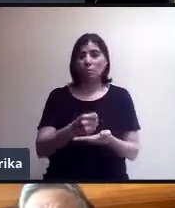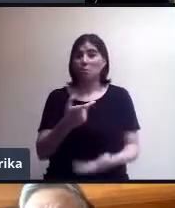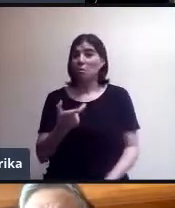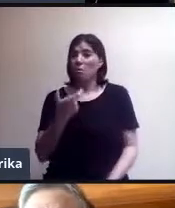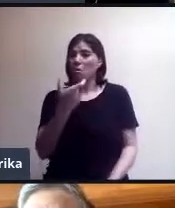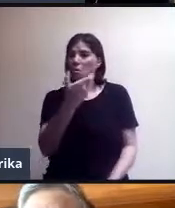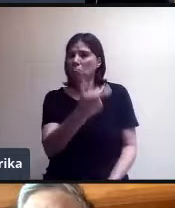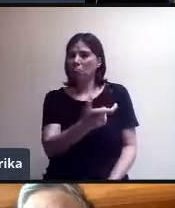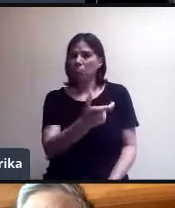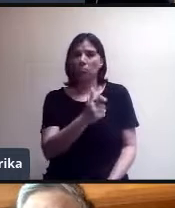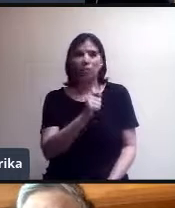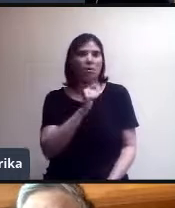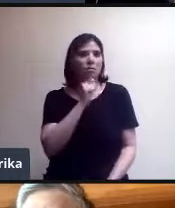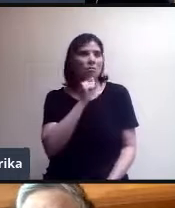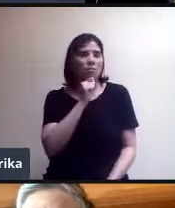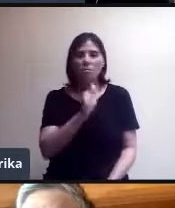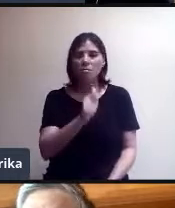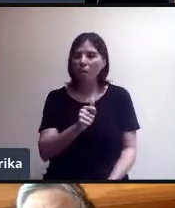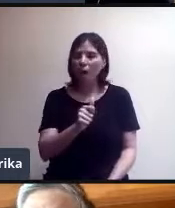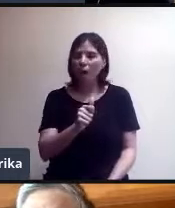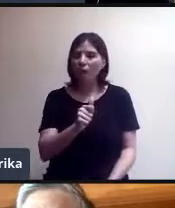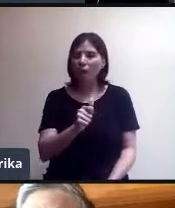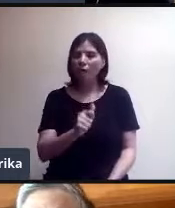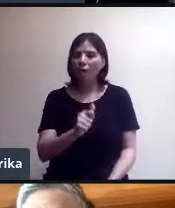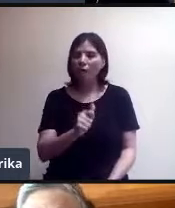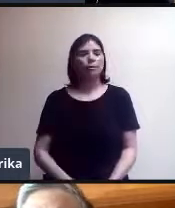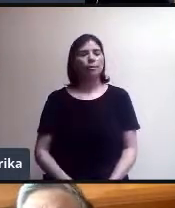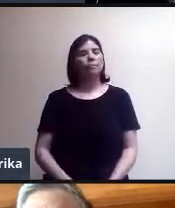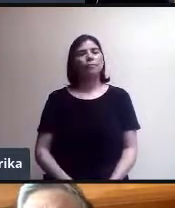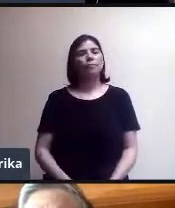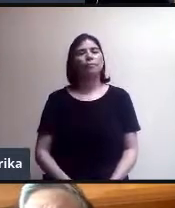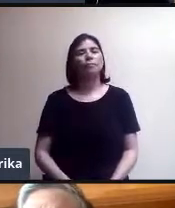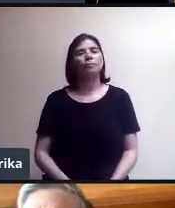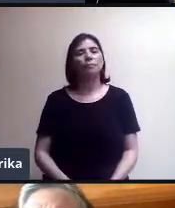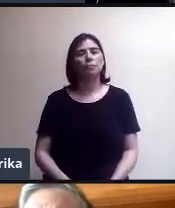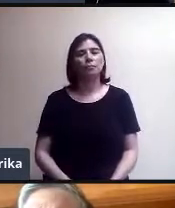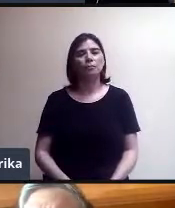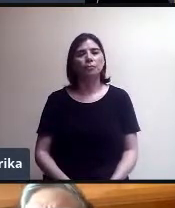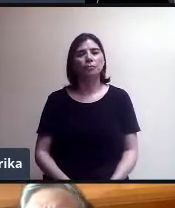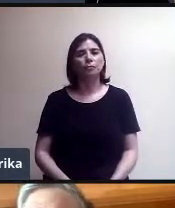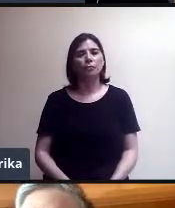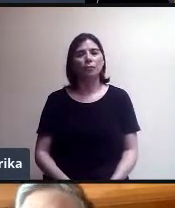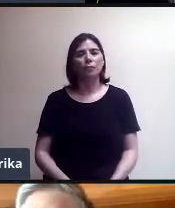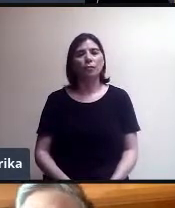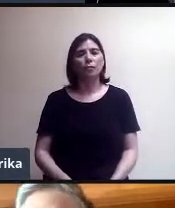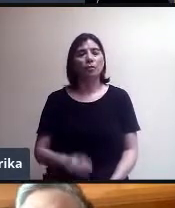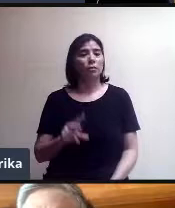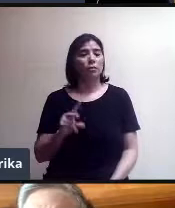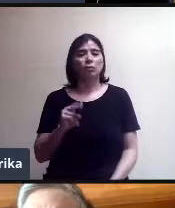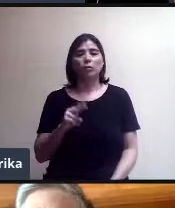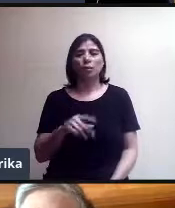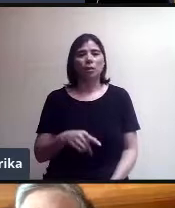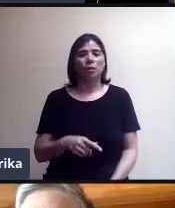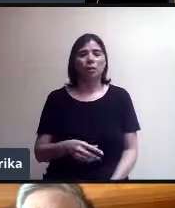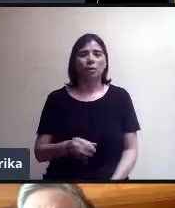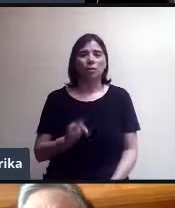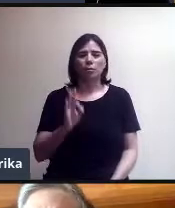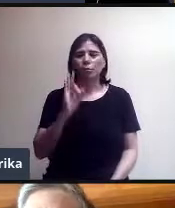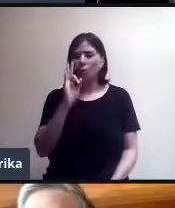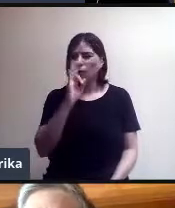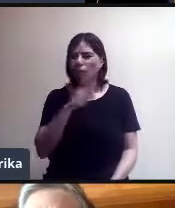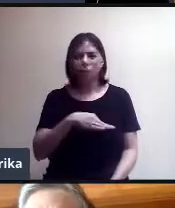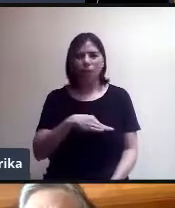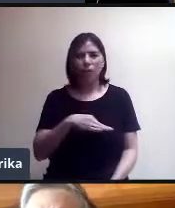no se ha pagado un centavo. Entonces, quiero ser muy insistente para que no se digan mentiras. Si alguien dice